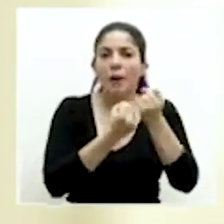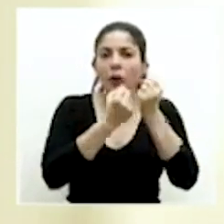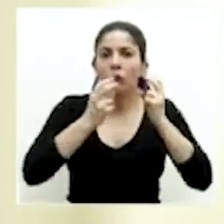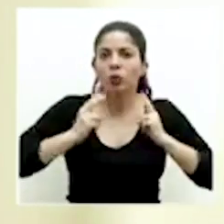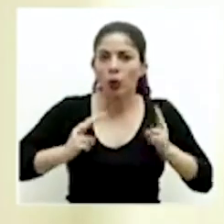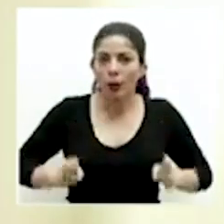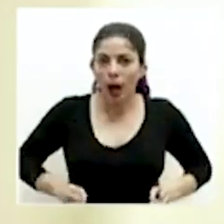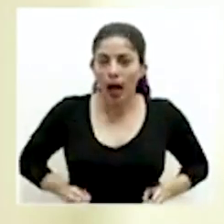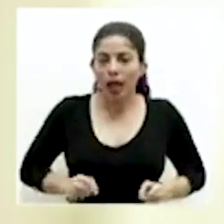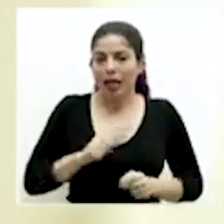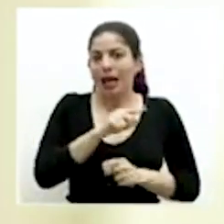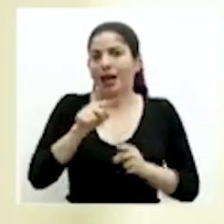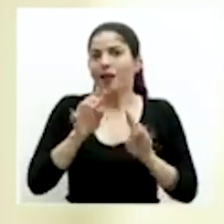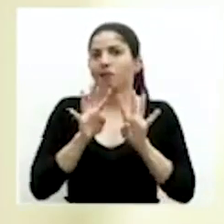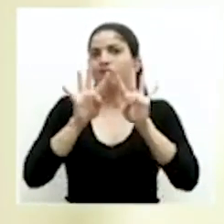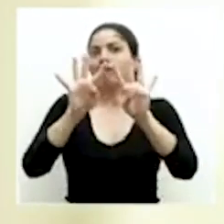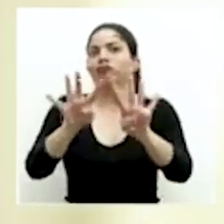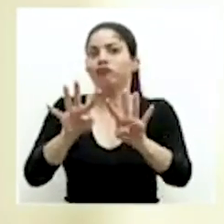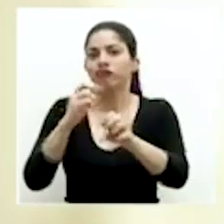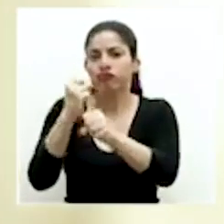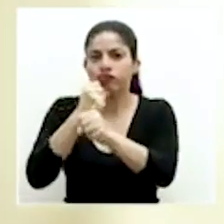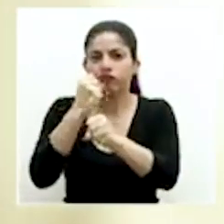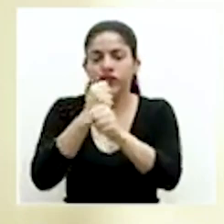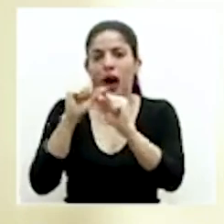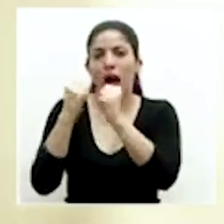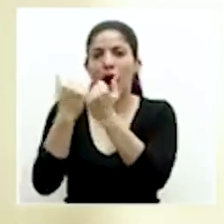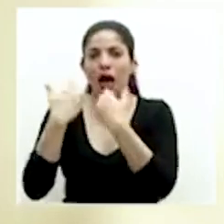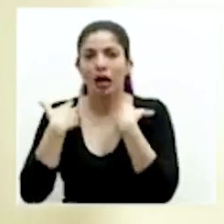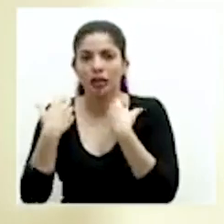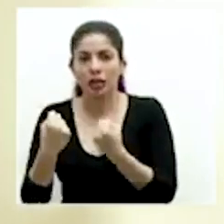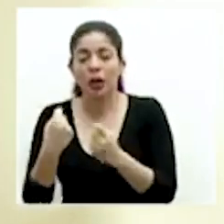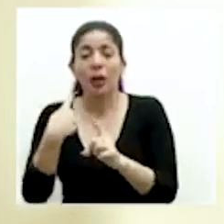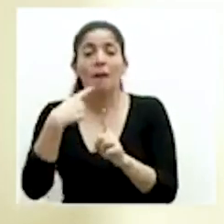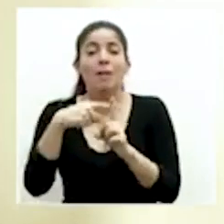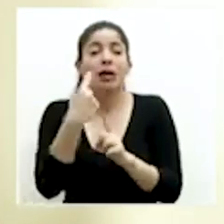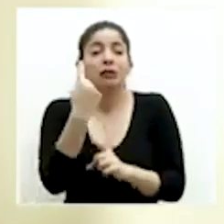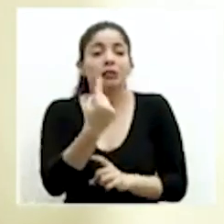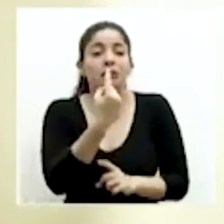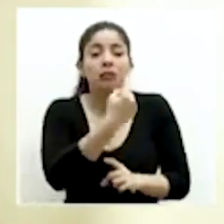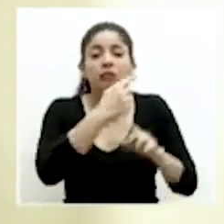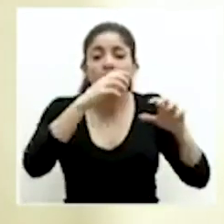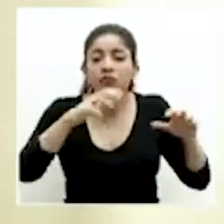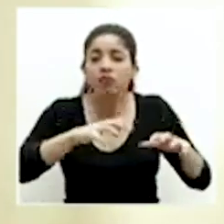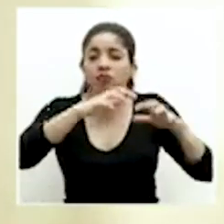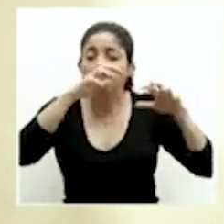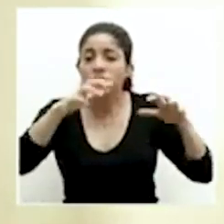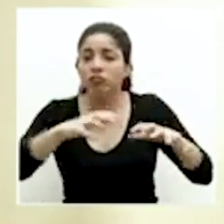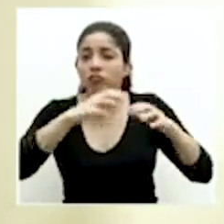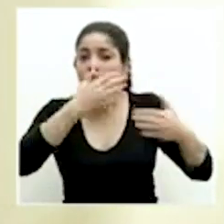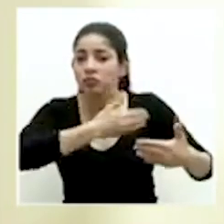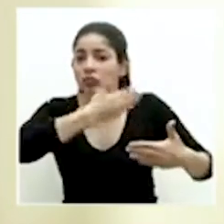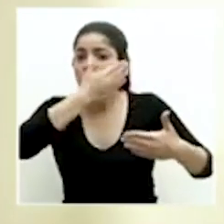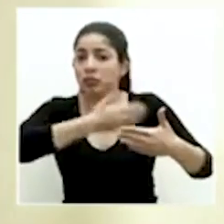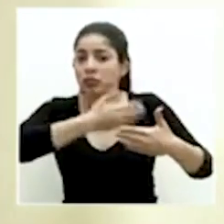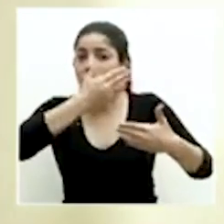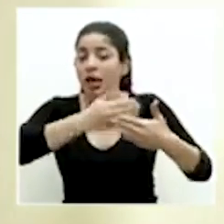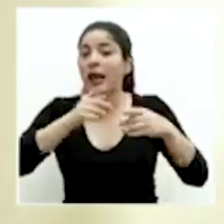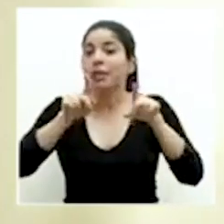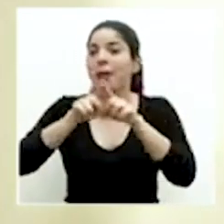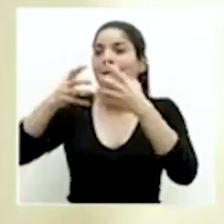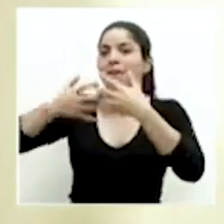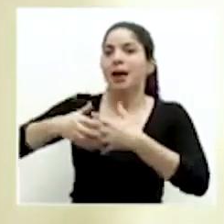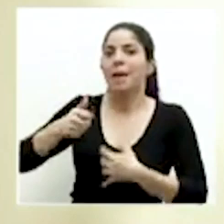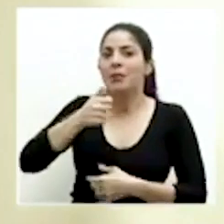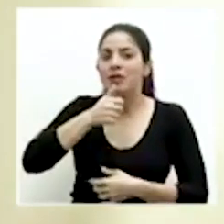primera línea de operación en el sector salud, y en cada una de las acciones que hemos venido desarrollando. Asimismo, a la empresa